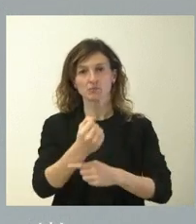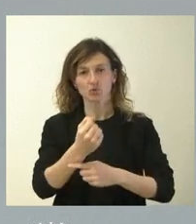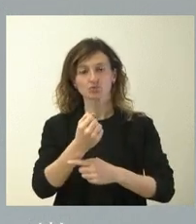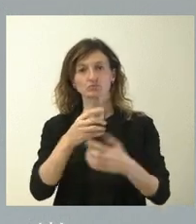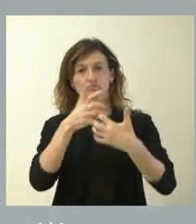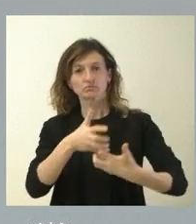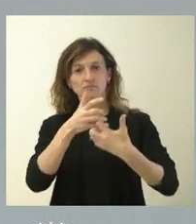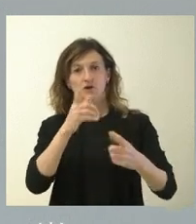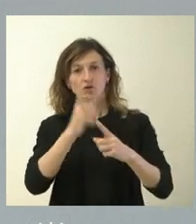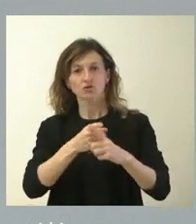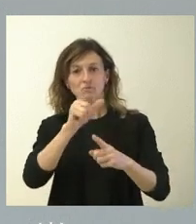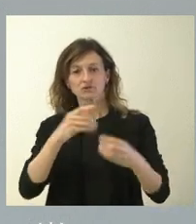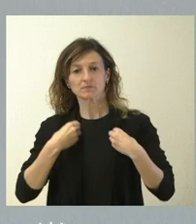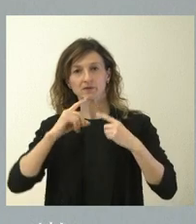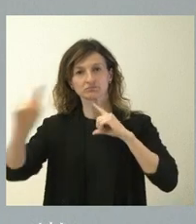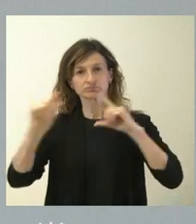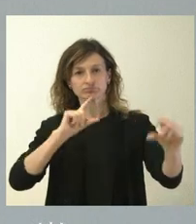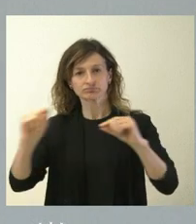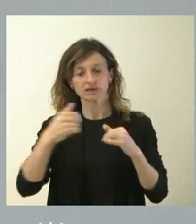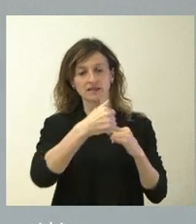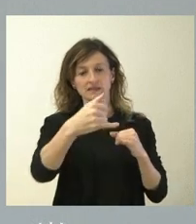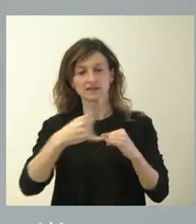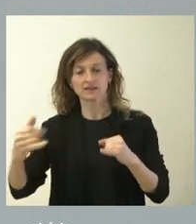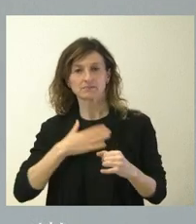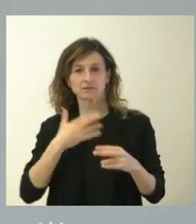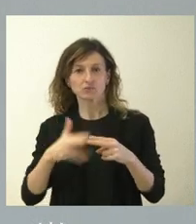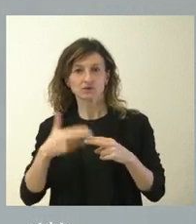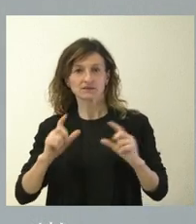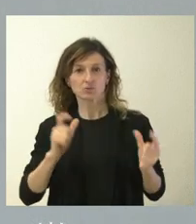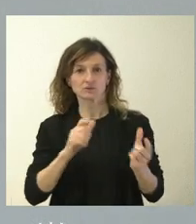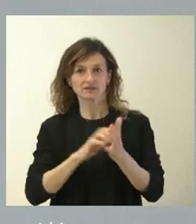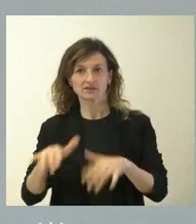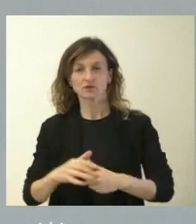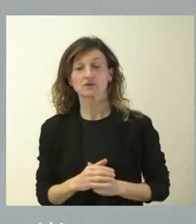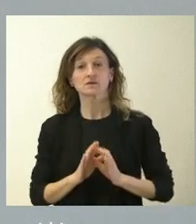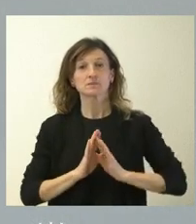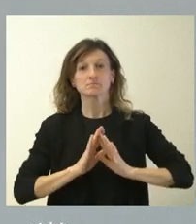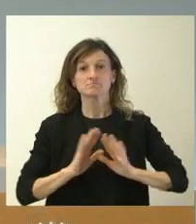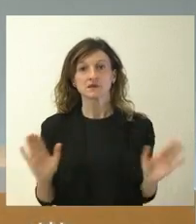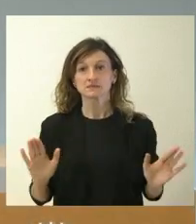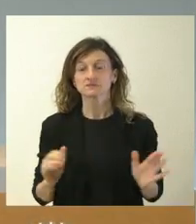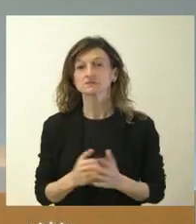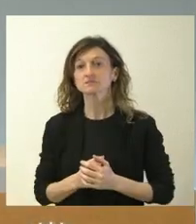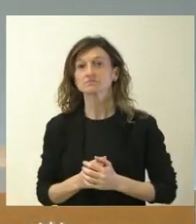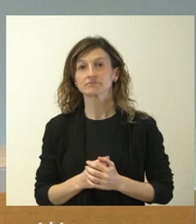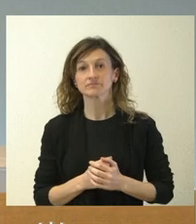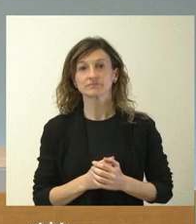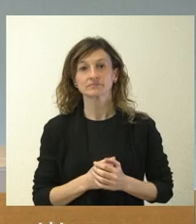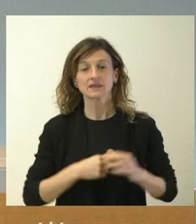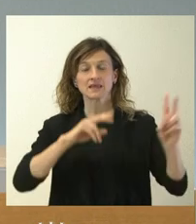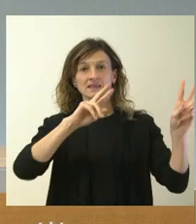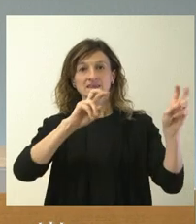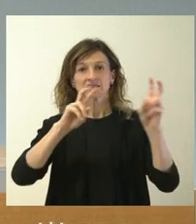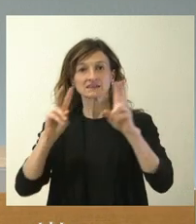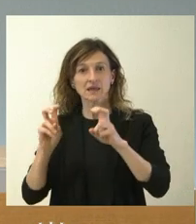lucha contra la despoblación, que son dos ejes esenciales de la política que desarrolla la Junta de Castilla y León. Y, sin más, pues estos eran los asuntos que